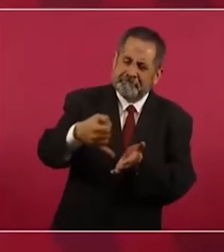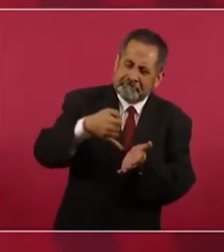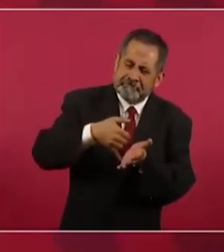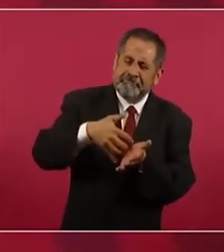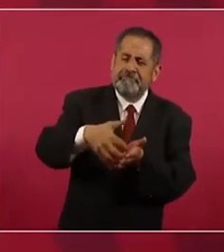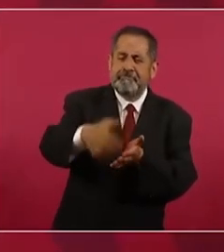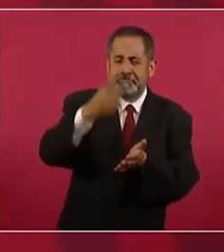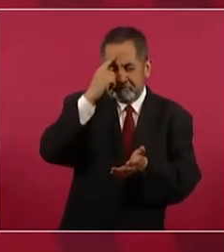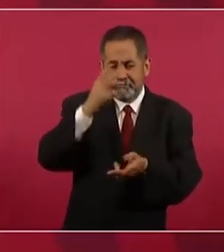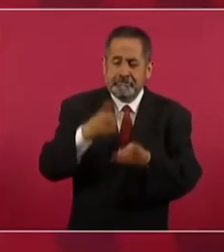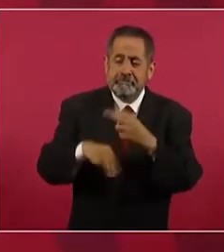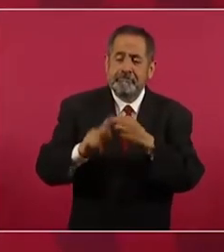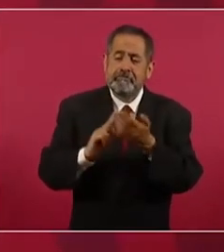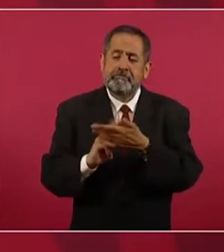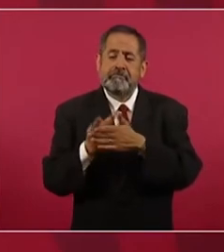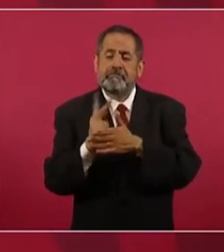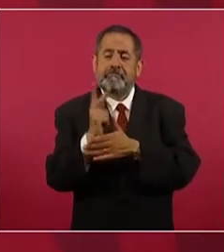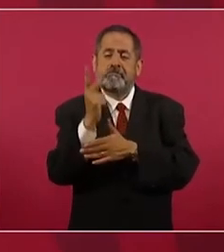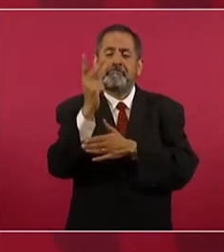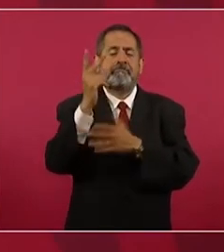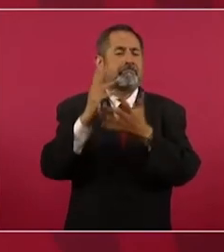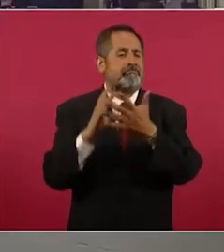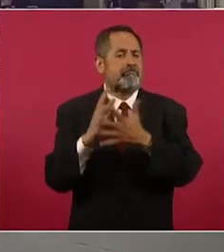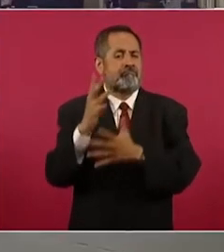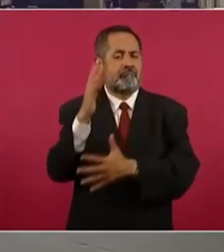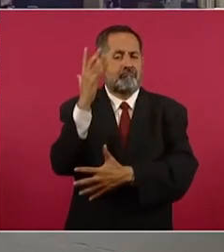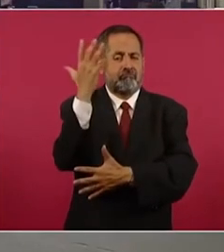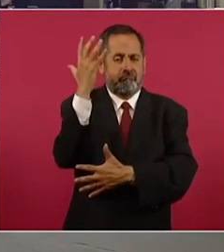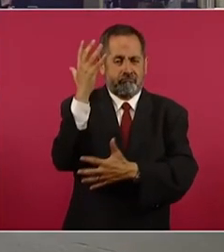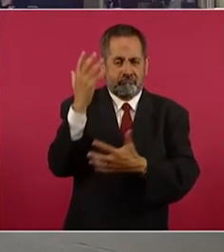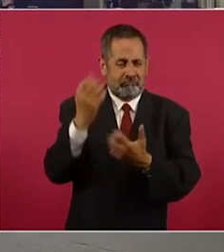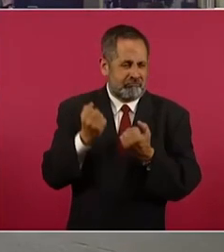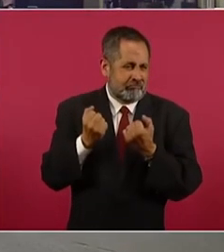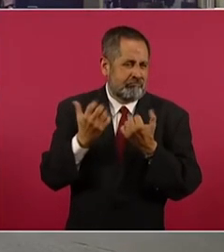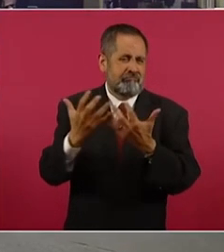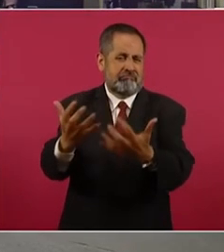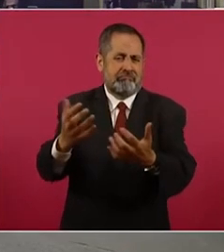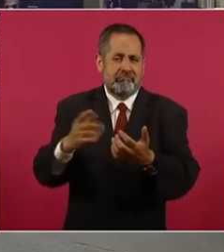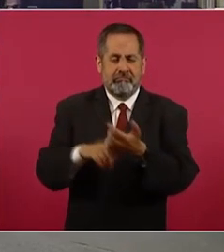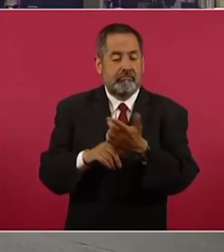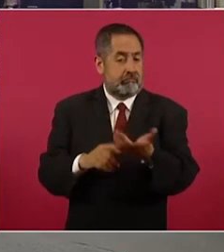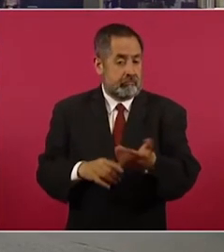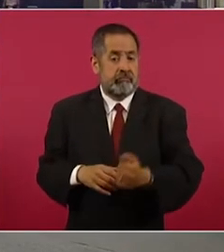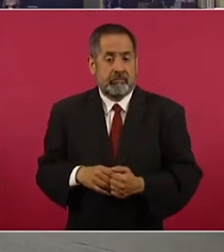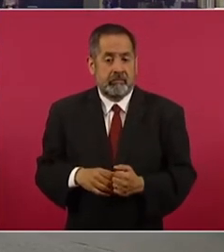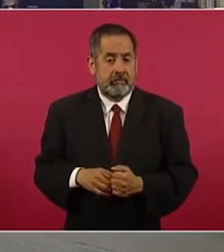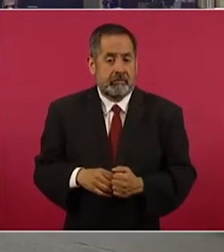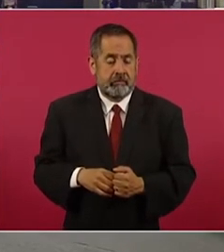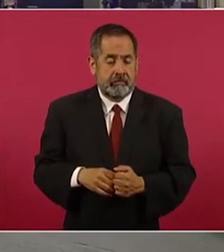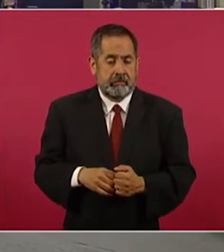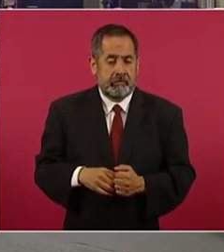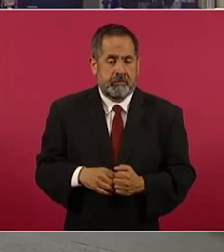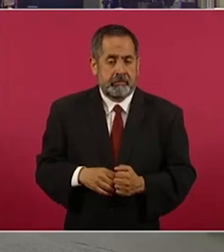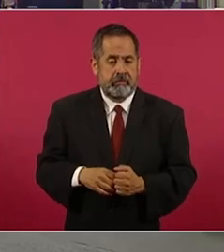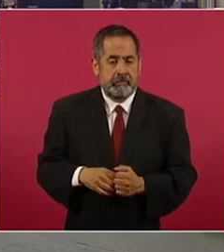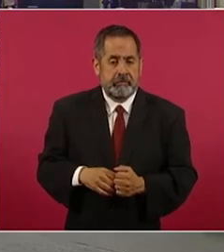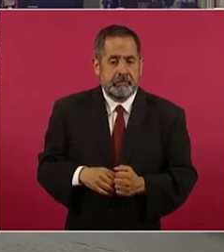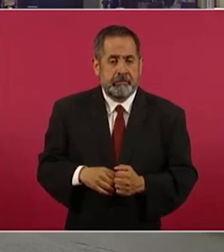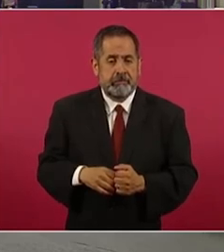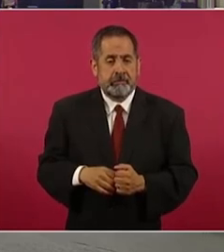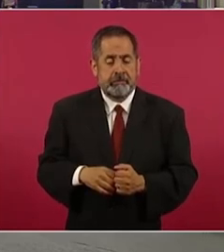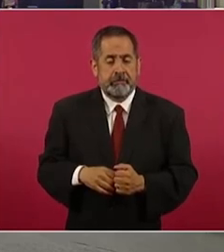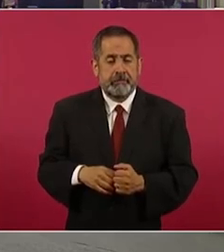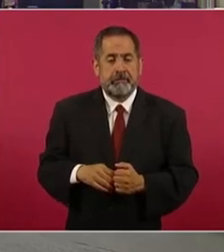No, esto lo hacen porque